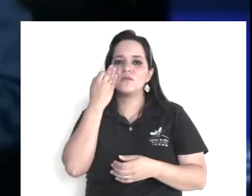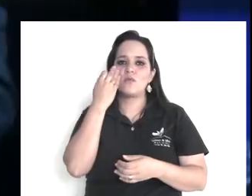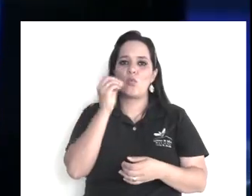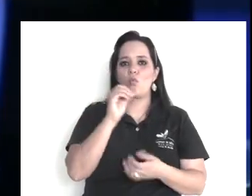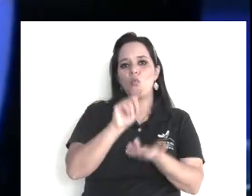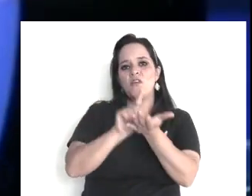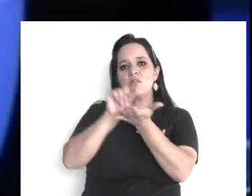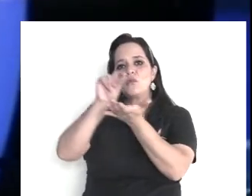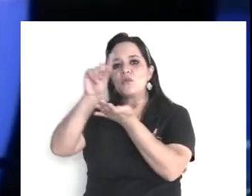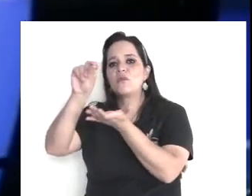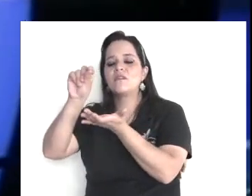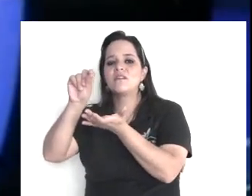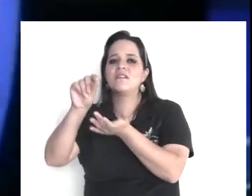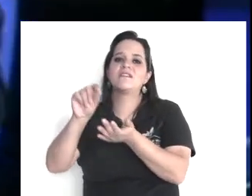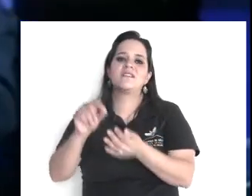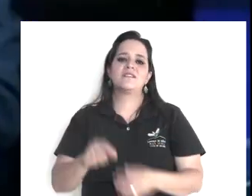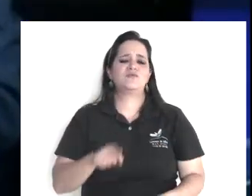sea,